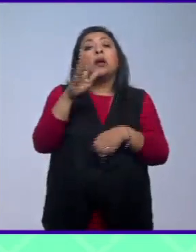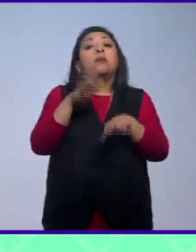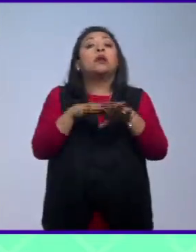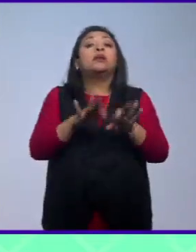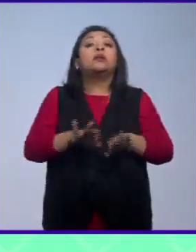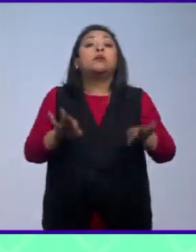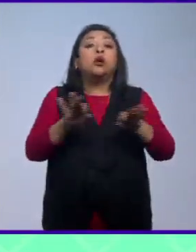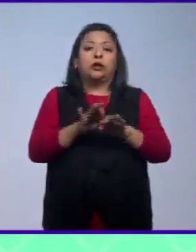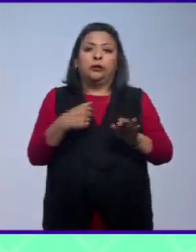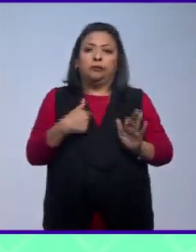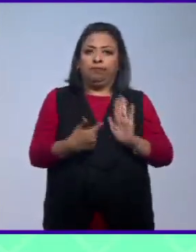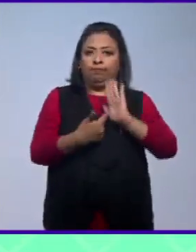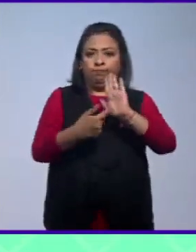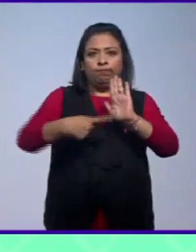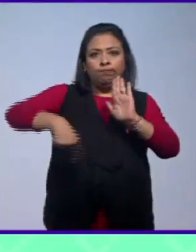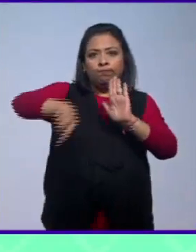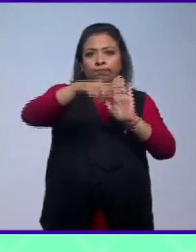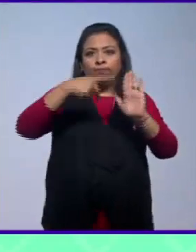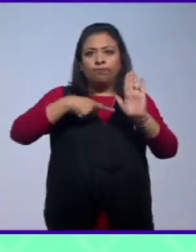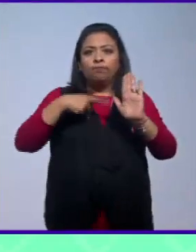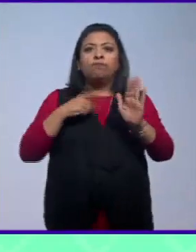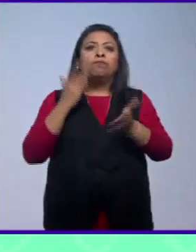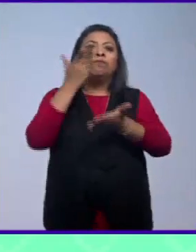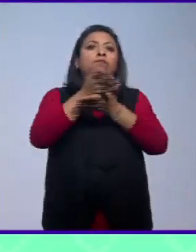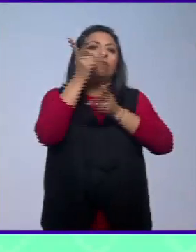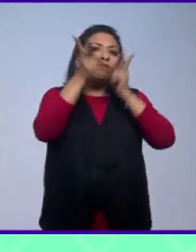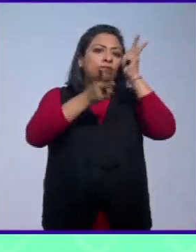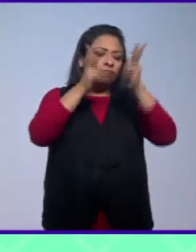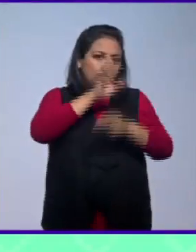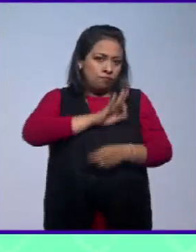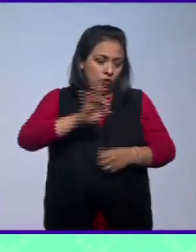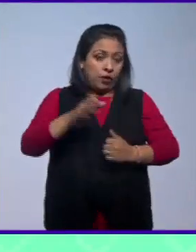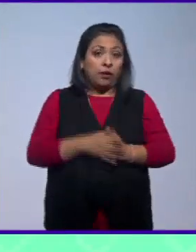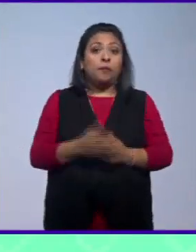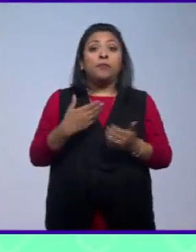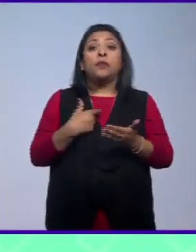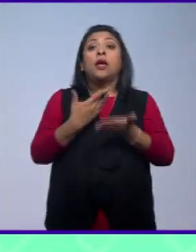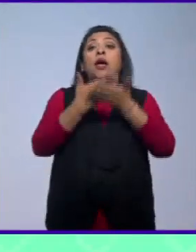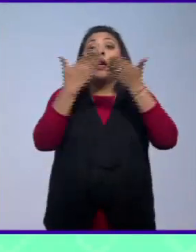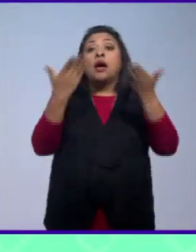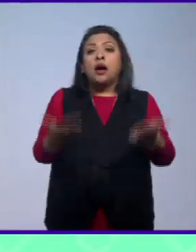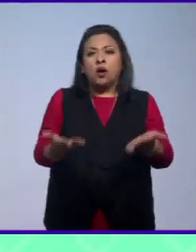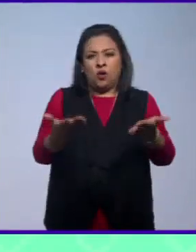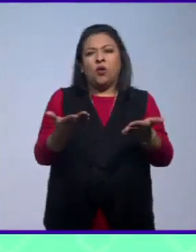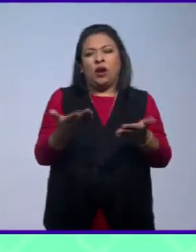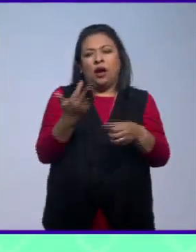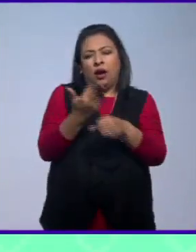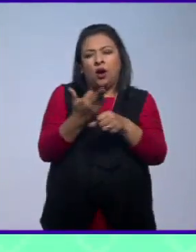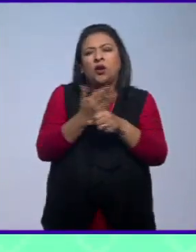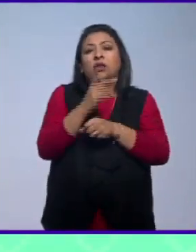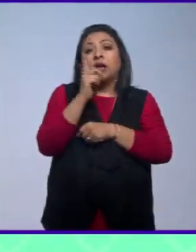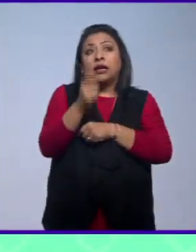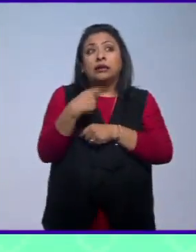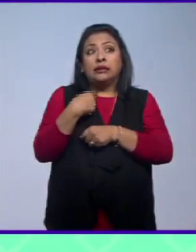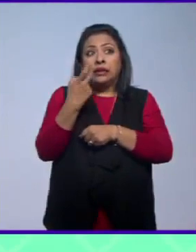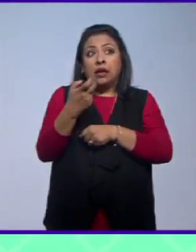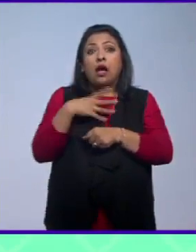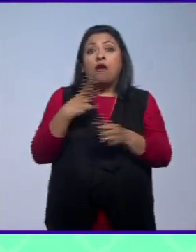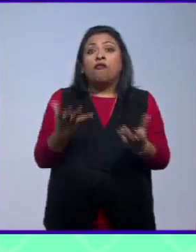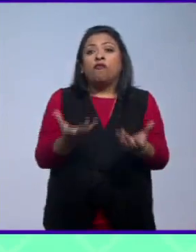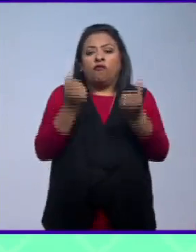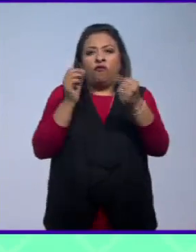ponerlos a la luz que la gente pueda visitar. La tónica que ahora se está siguiendo es precisamente esta la de